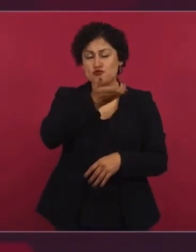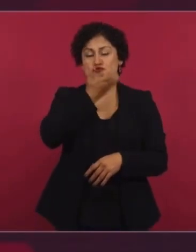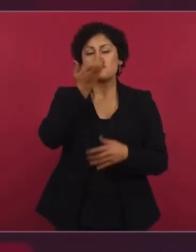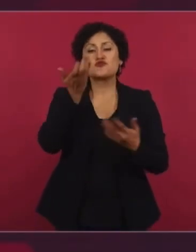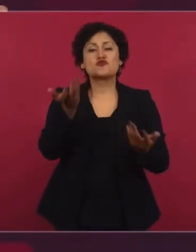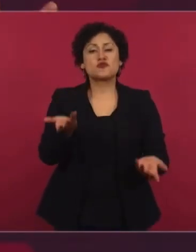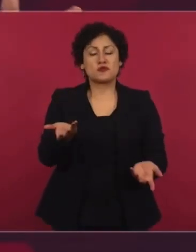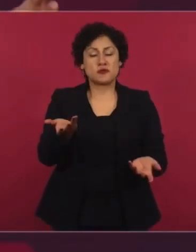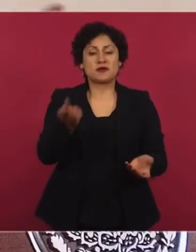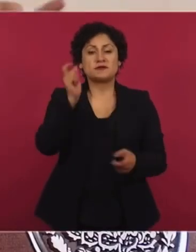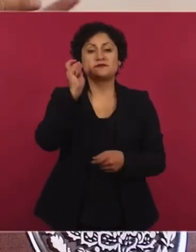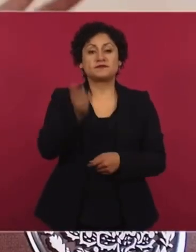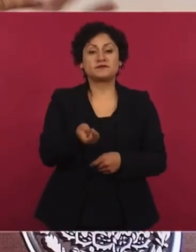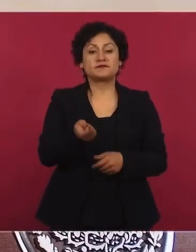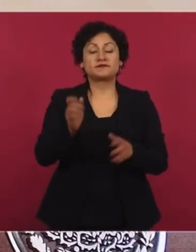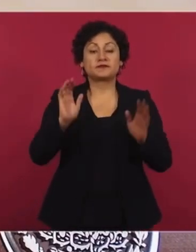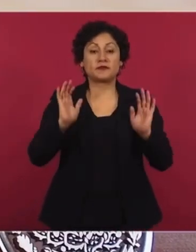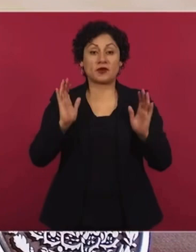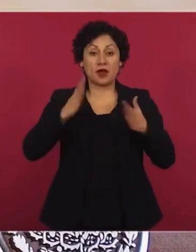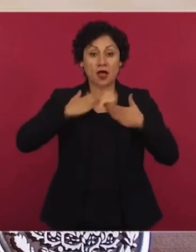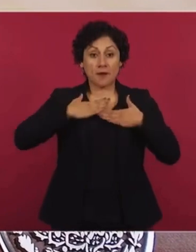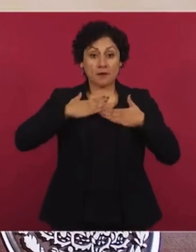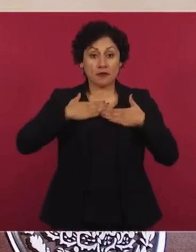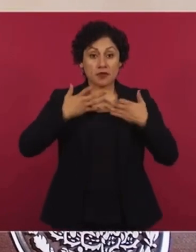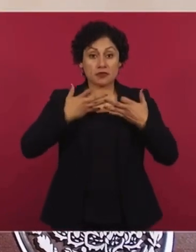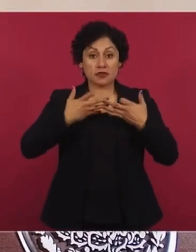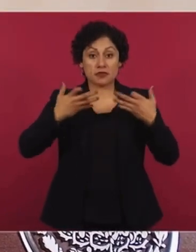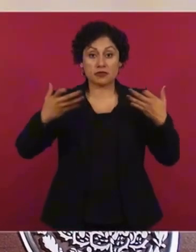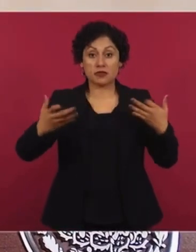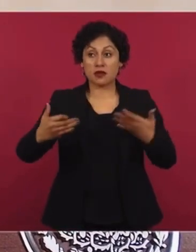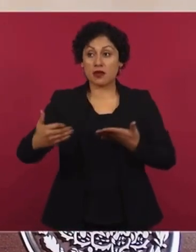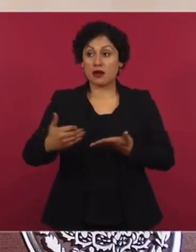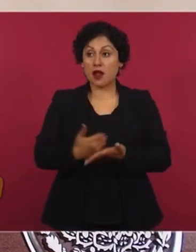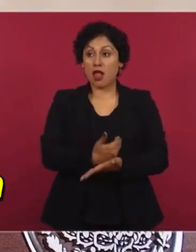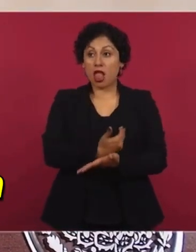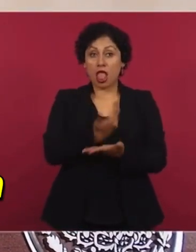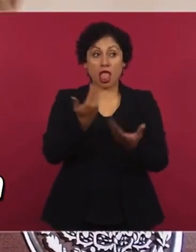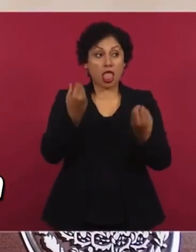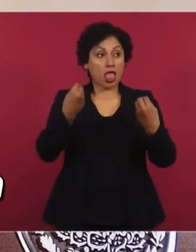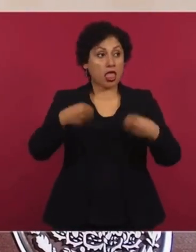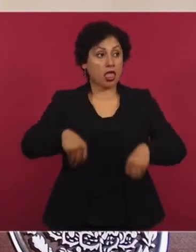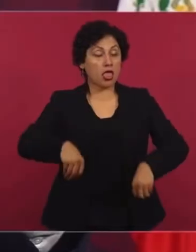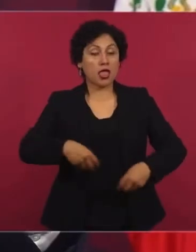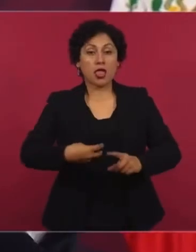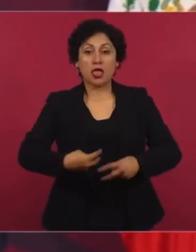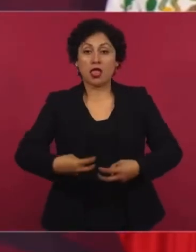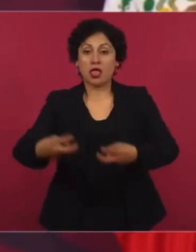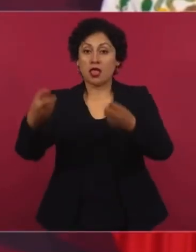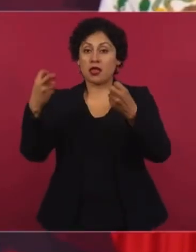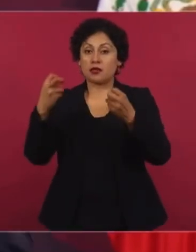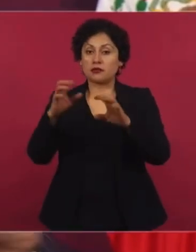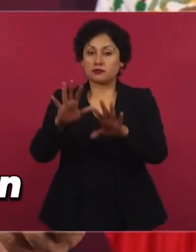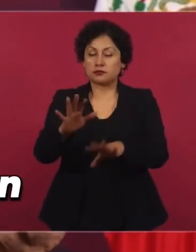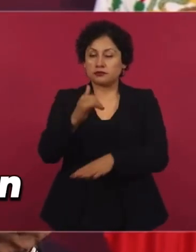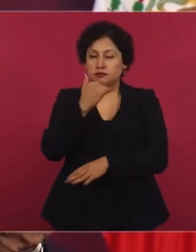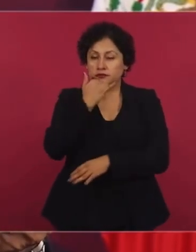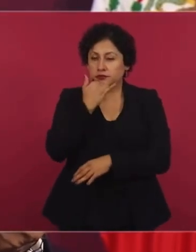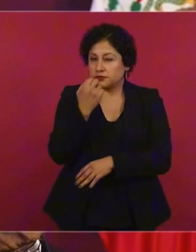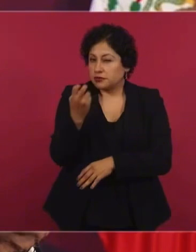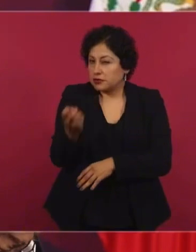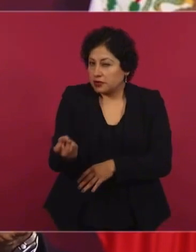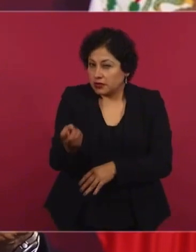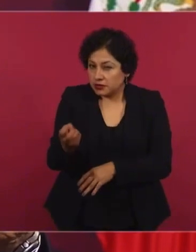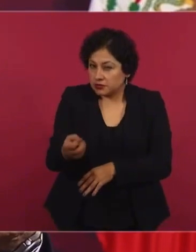les habían expropiado sus predios, los predios ni siquiera eran de ellos, eso fue lo del paraje San Juan,